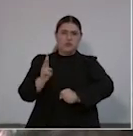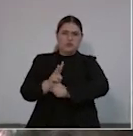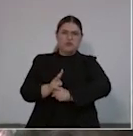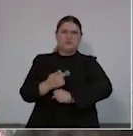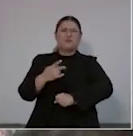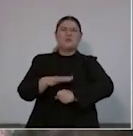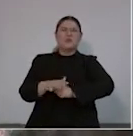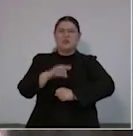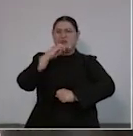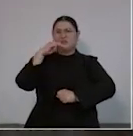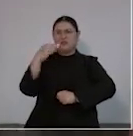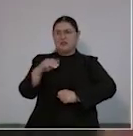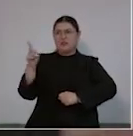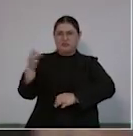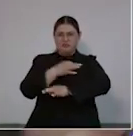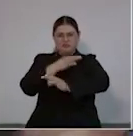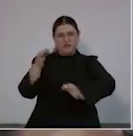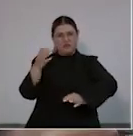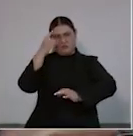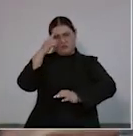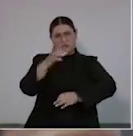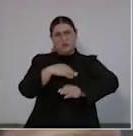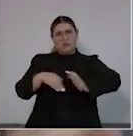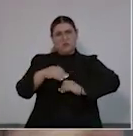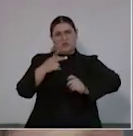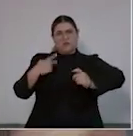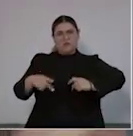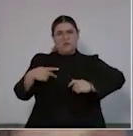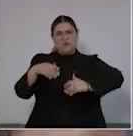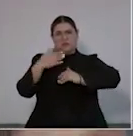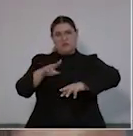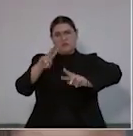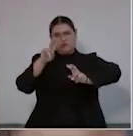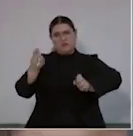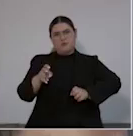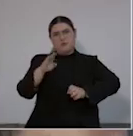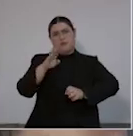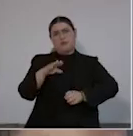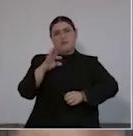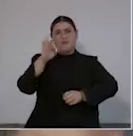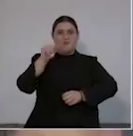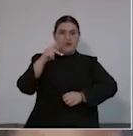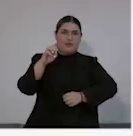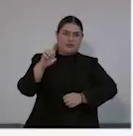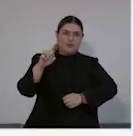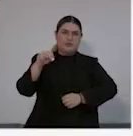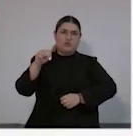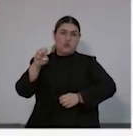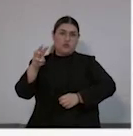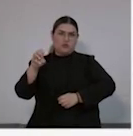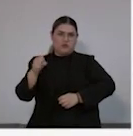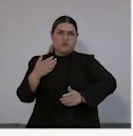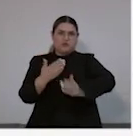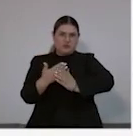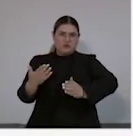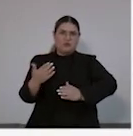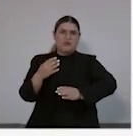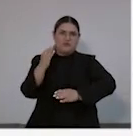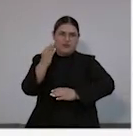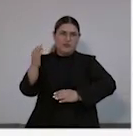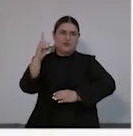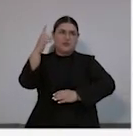¿Cuál es el mensaje de la ciudadanía, sobre todo el manejo de este tipo de fake news, en estas fechas decembrinas